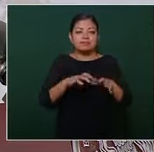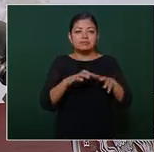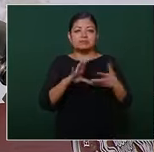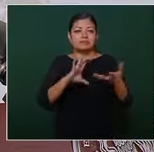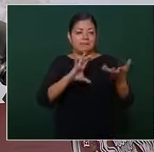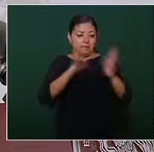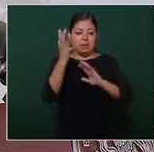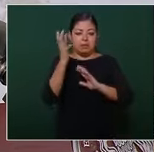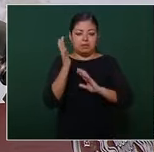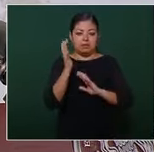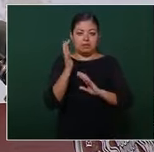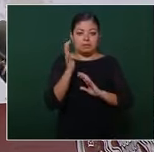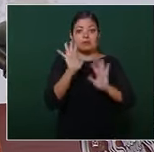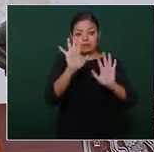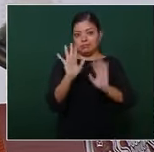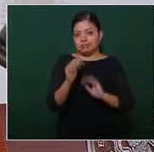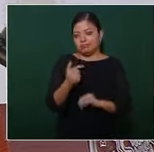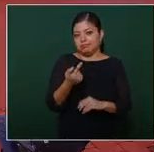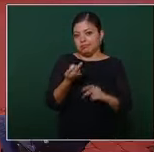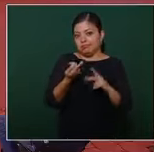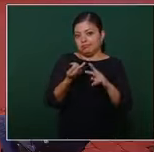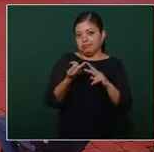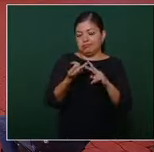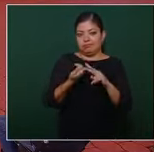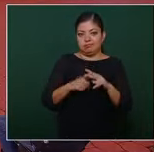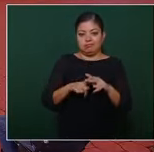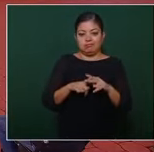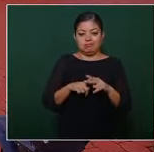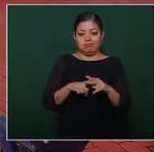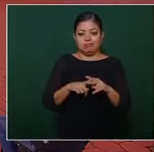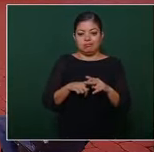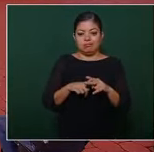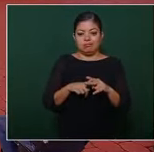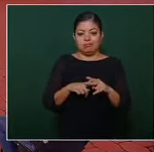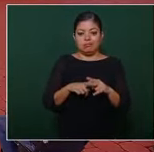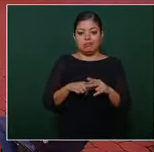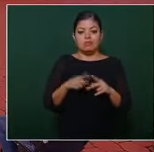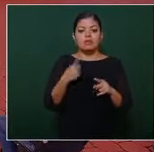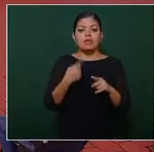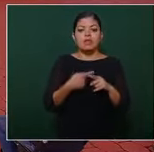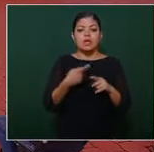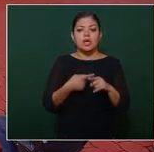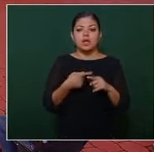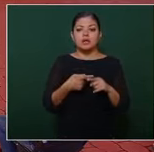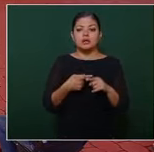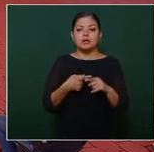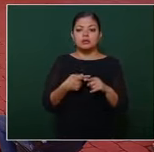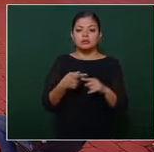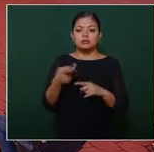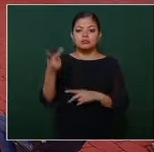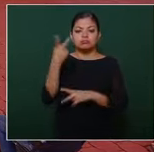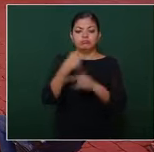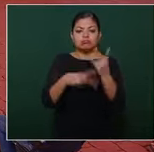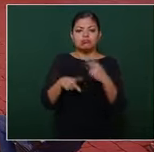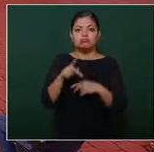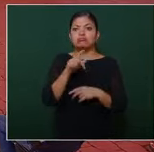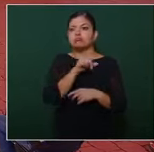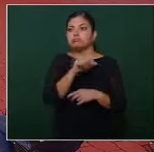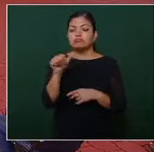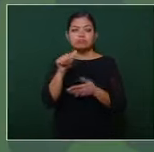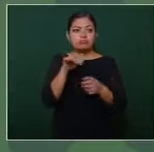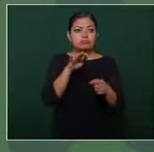empezando porque los primeros en llegar son los marinos con el plan marina